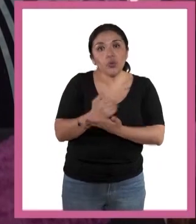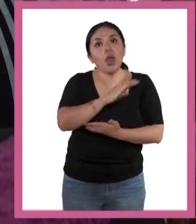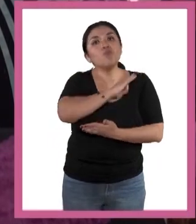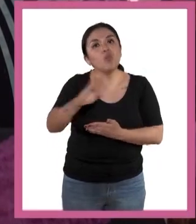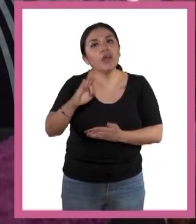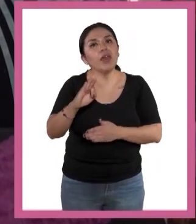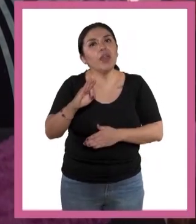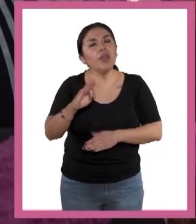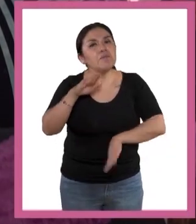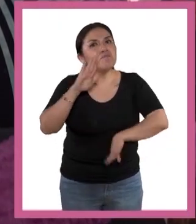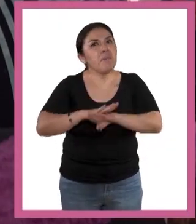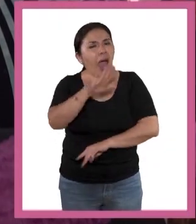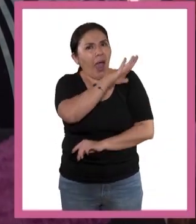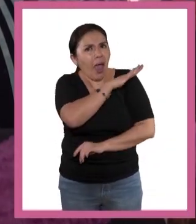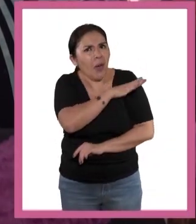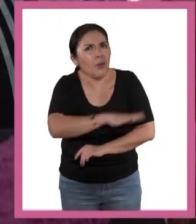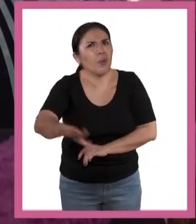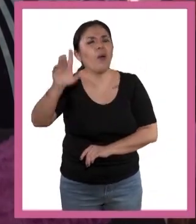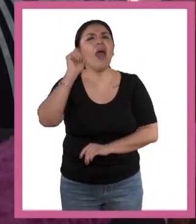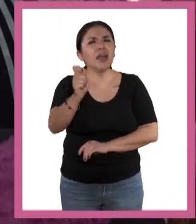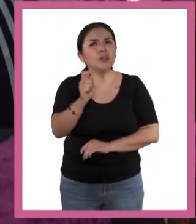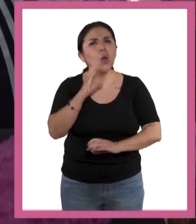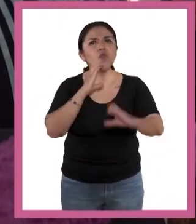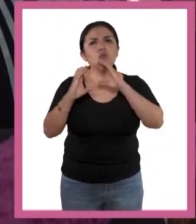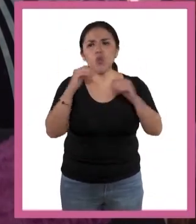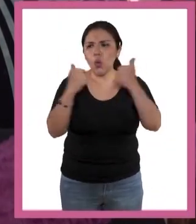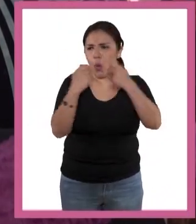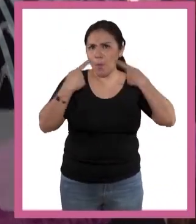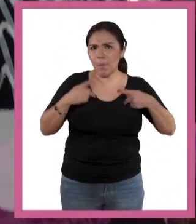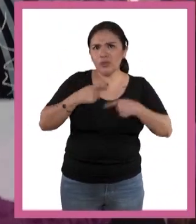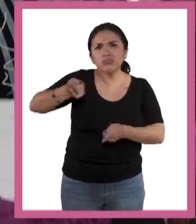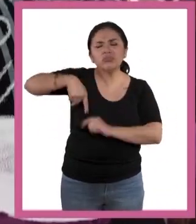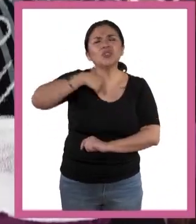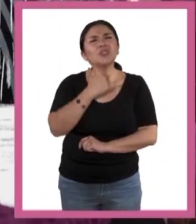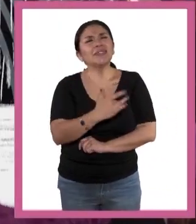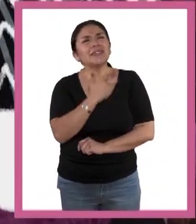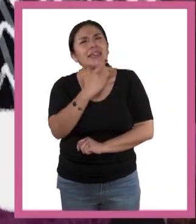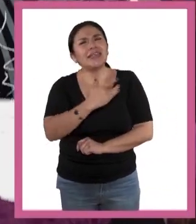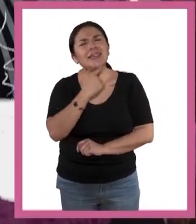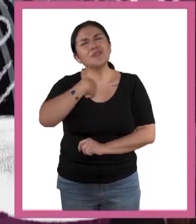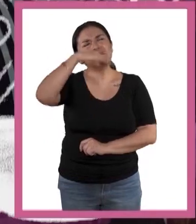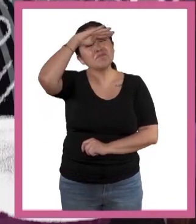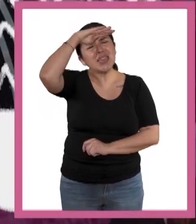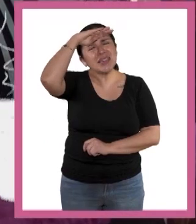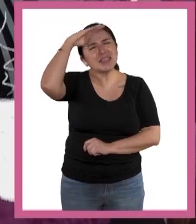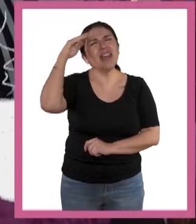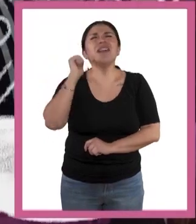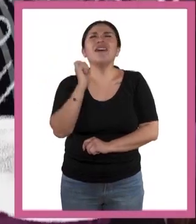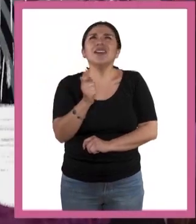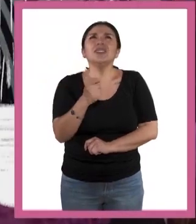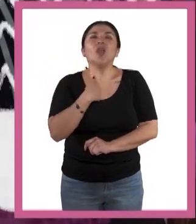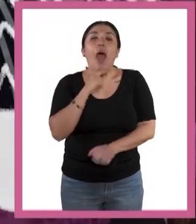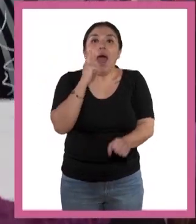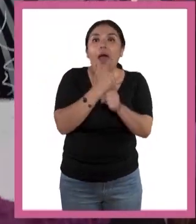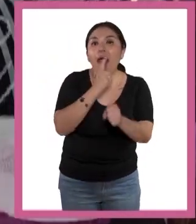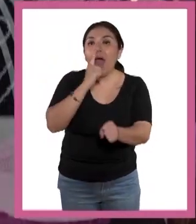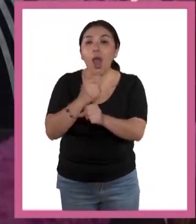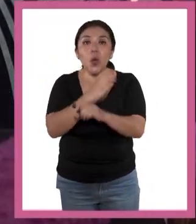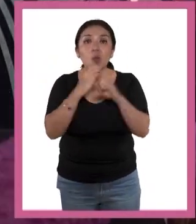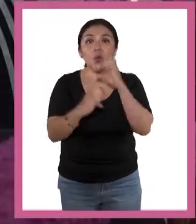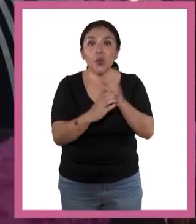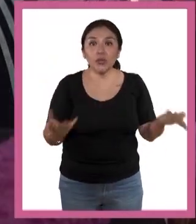permite algo increíble, comunicar a los demás lo que sentimos, pensamos y lo que hemos descubierto.